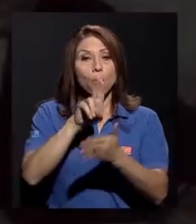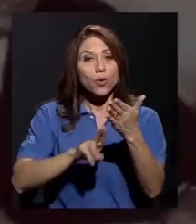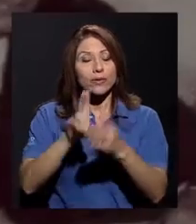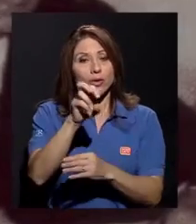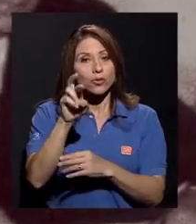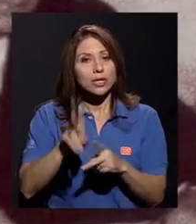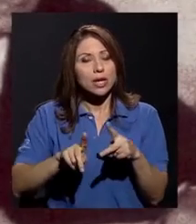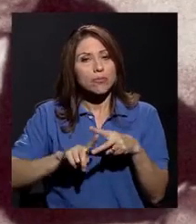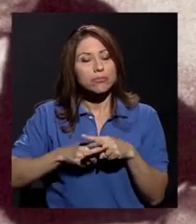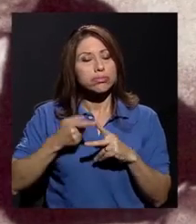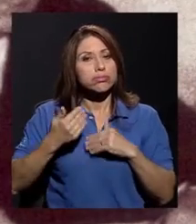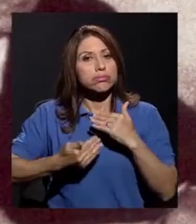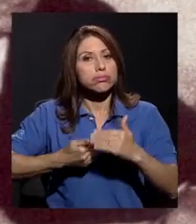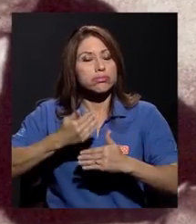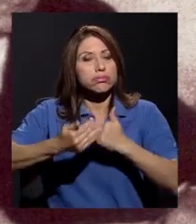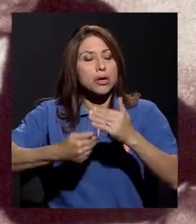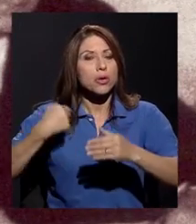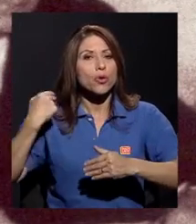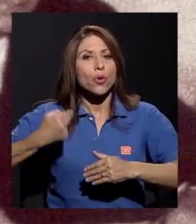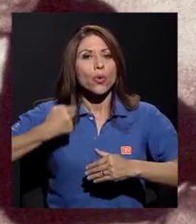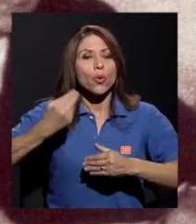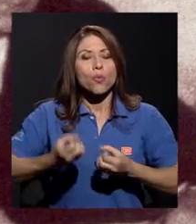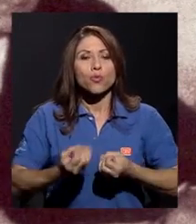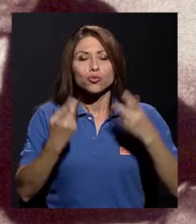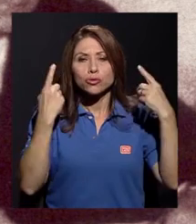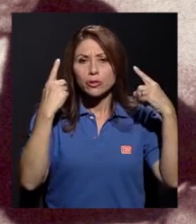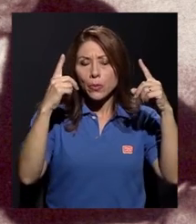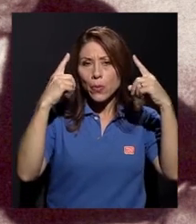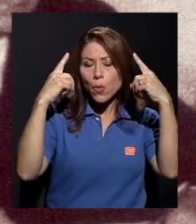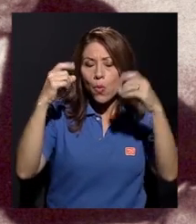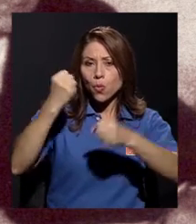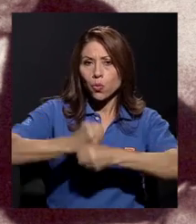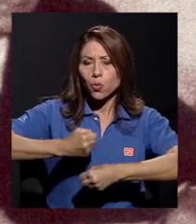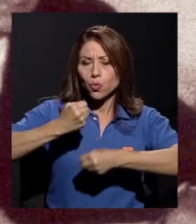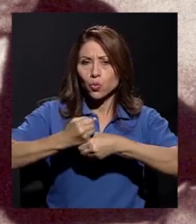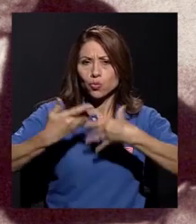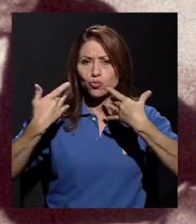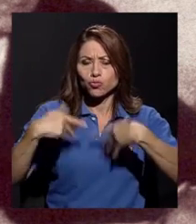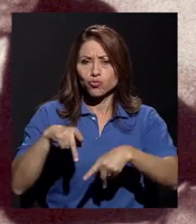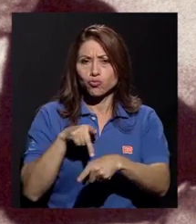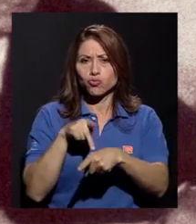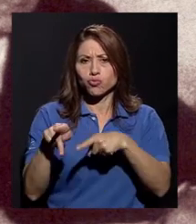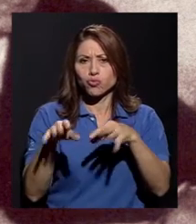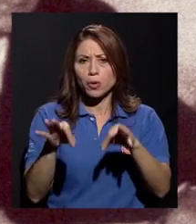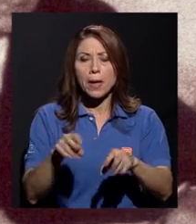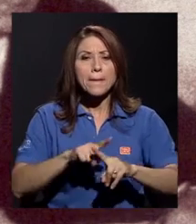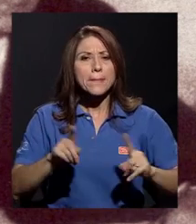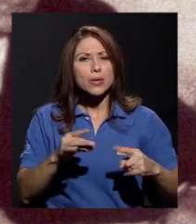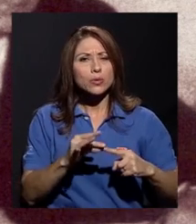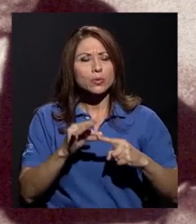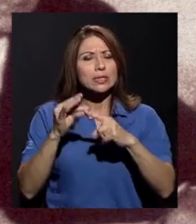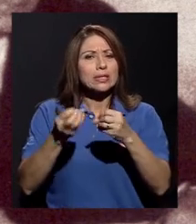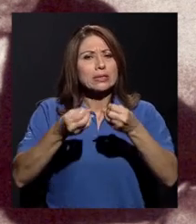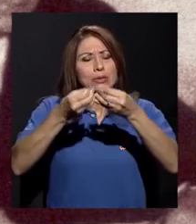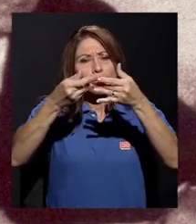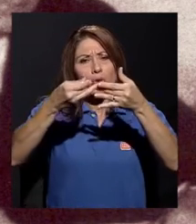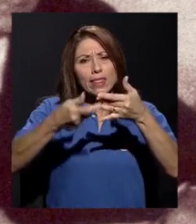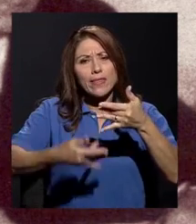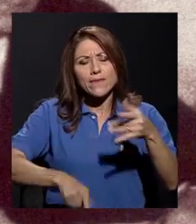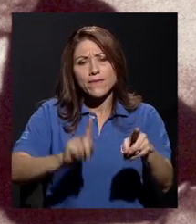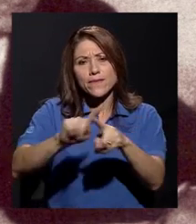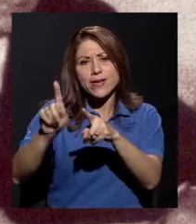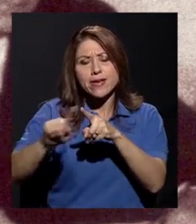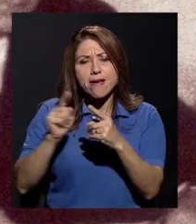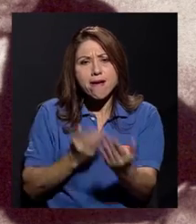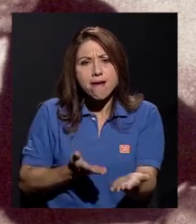caminar hacia una historia llena de éxitos, logros, profesionalismo, pero sobre todo una lluvia de aportes para